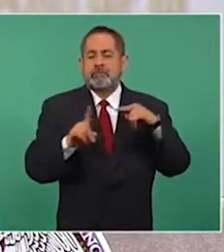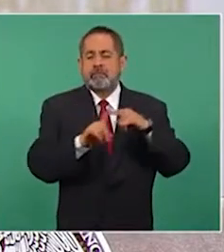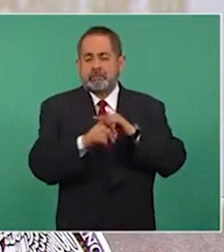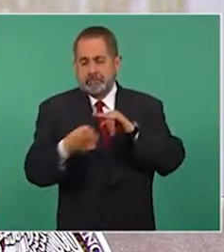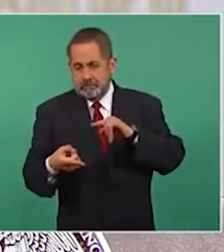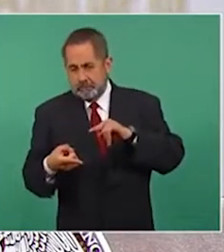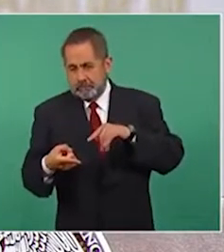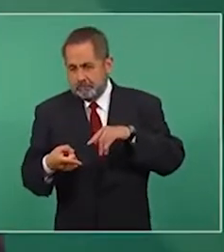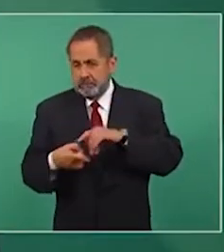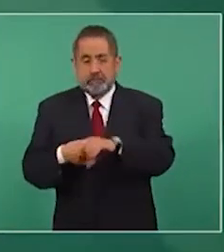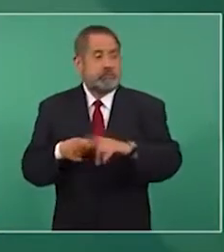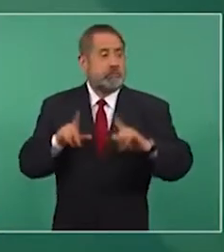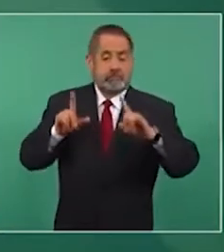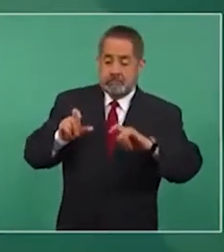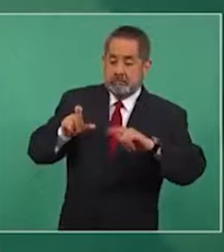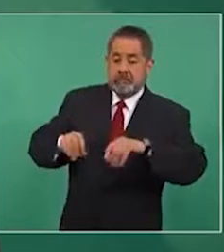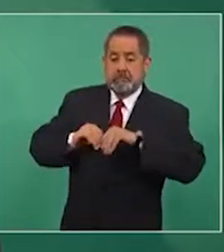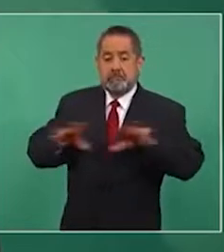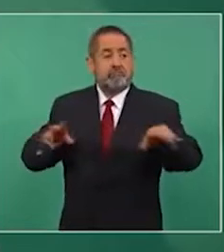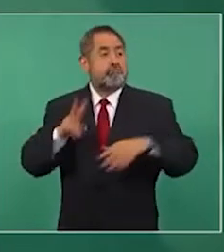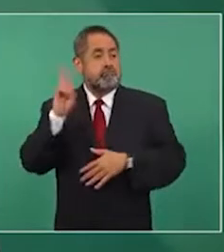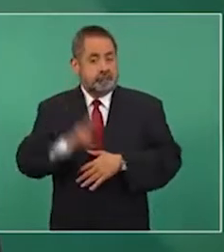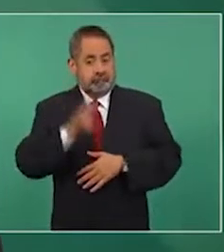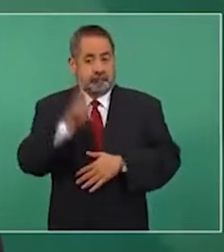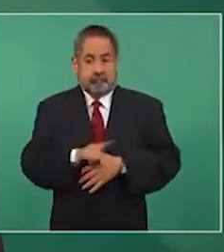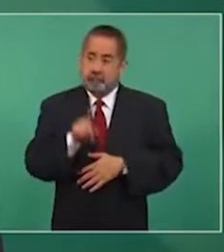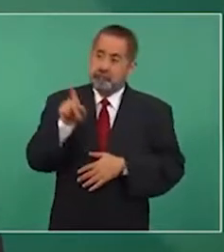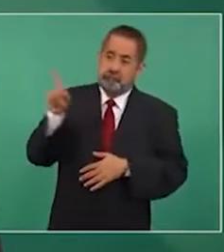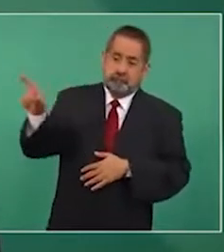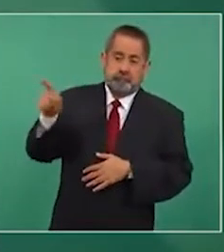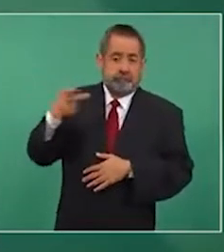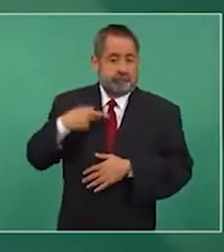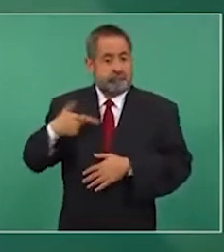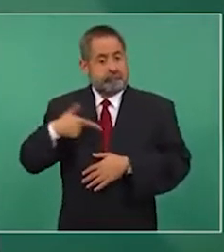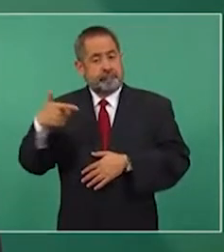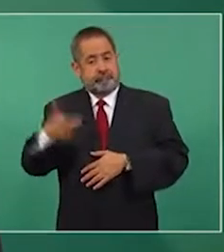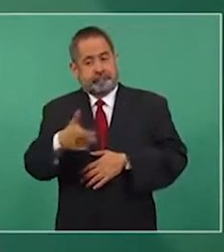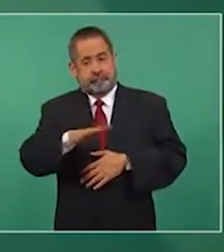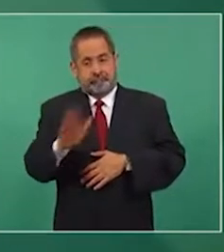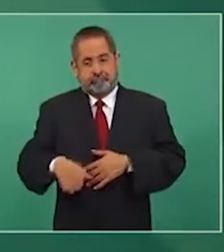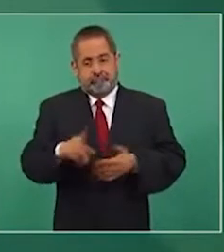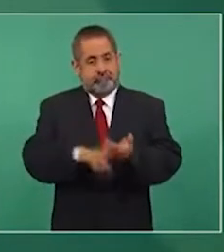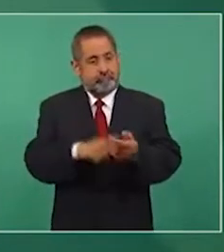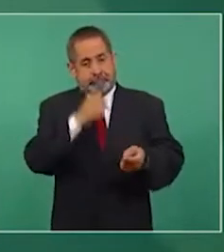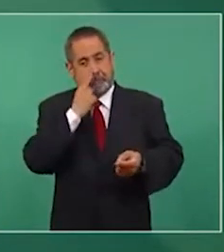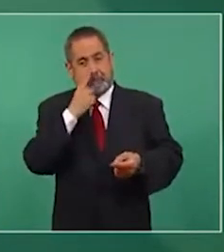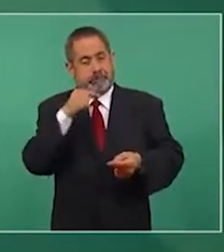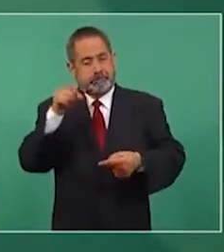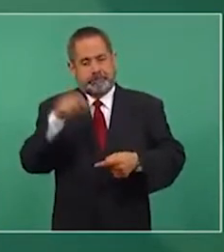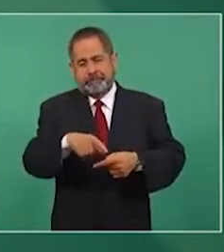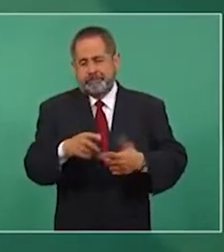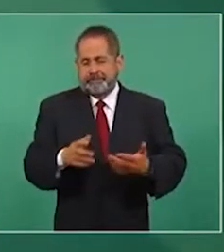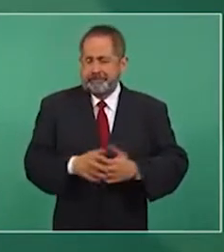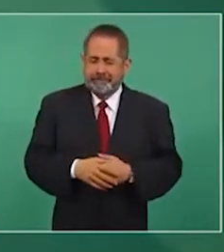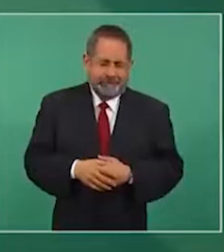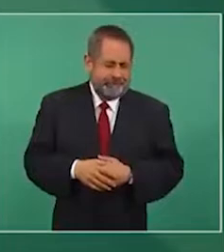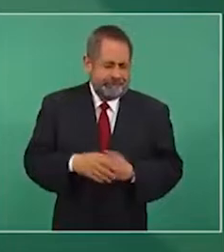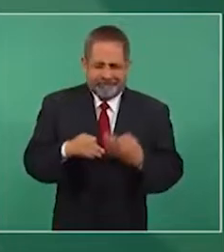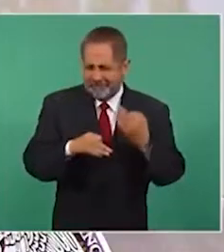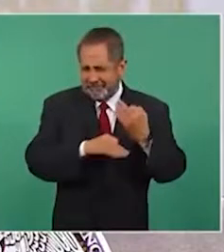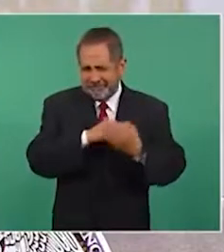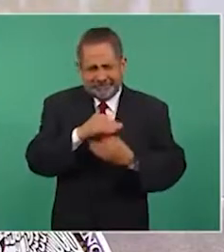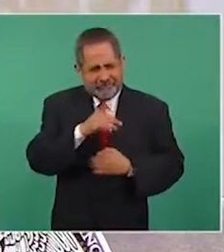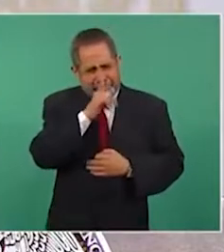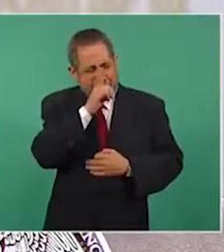la refinería, afirmando que se trataba del trabajador asesinado por un policía. Todo fue